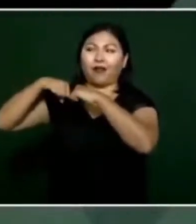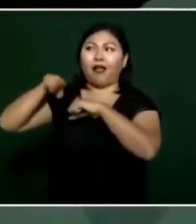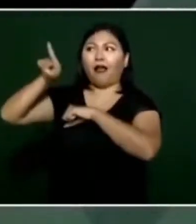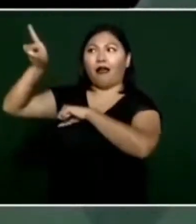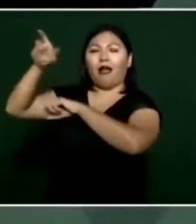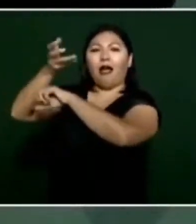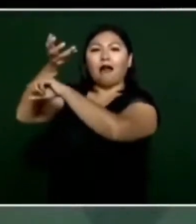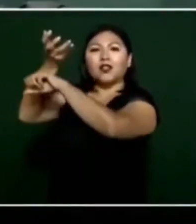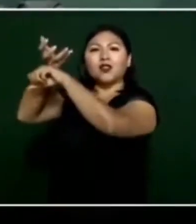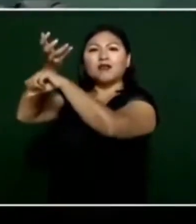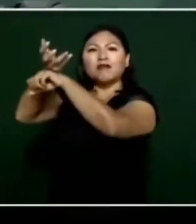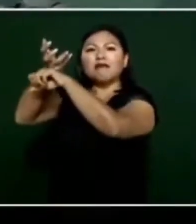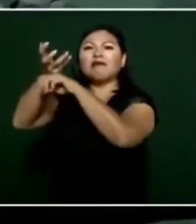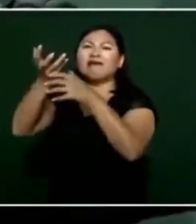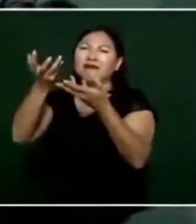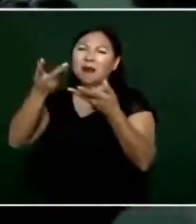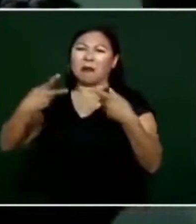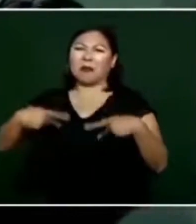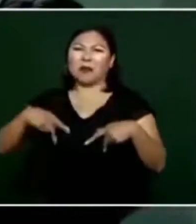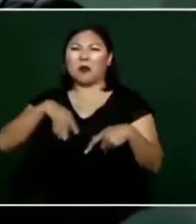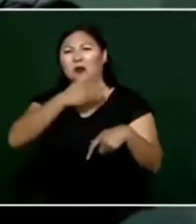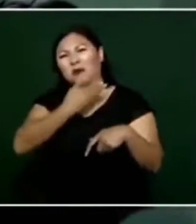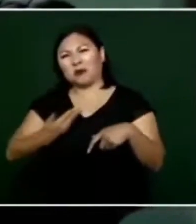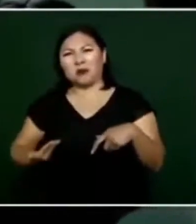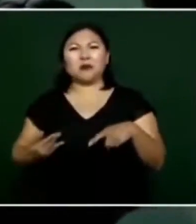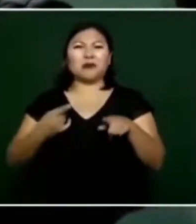medios de los más famosos